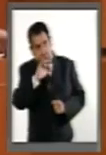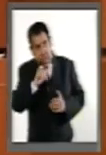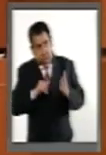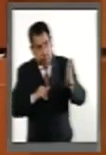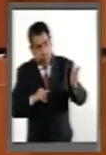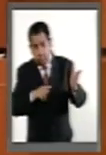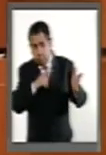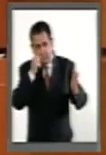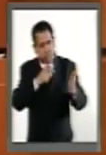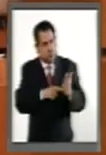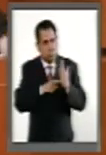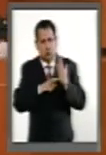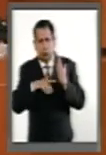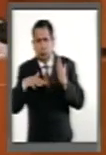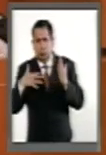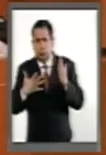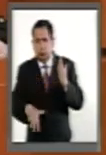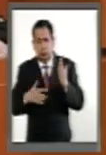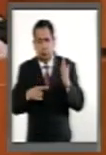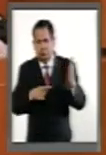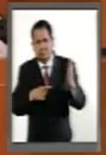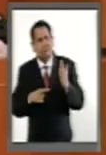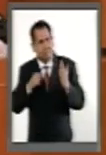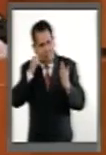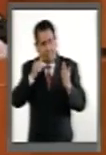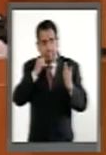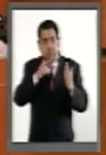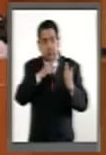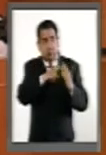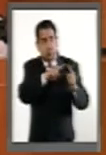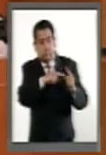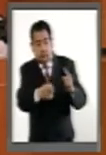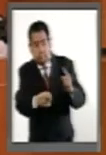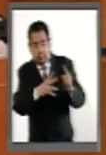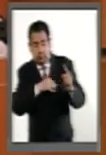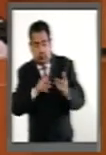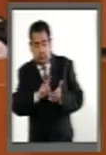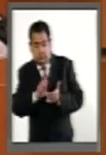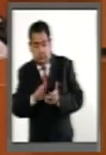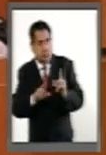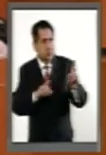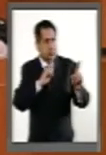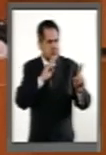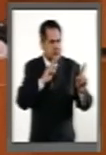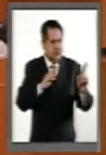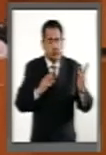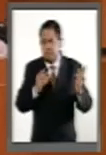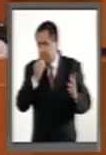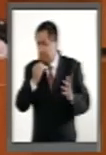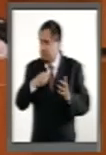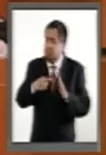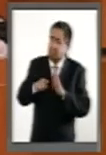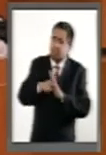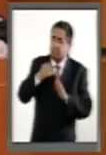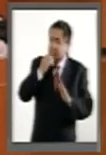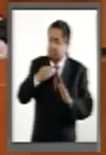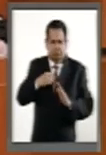tú has demostrado que para las mujeres madres de hijos con discapacidad no hay adversidad.